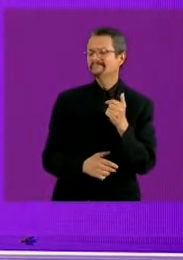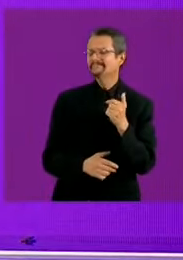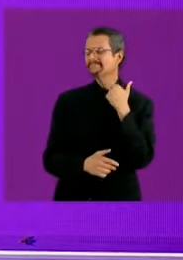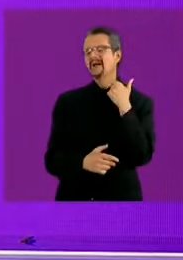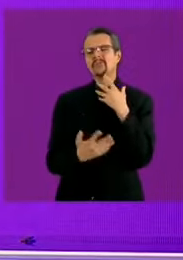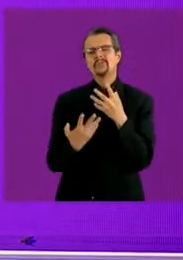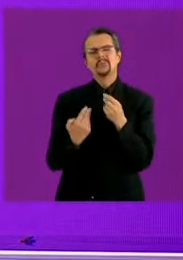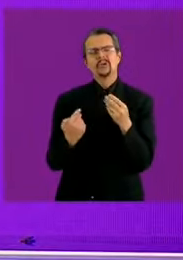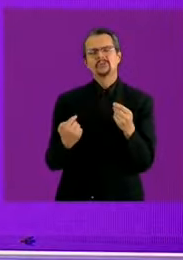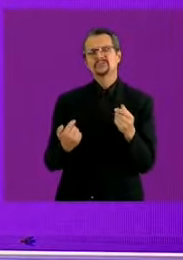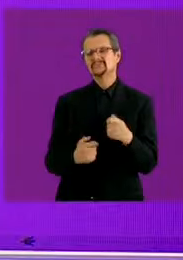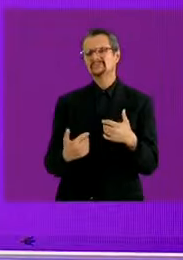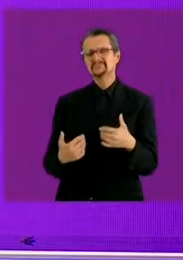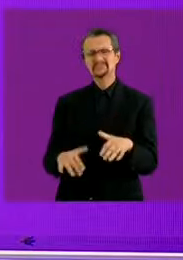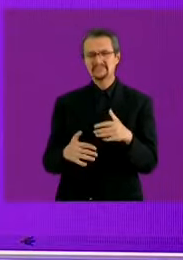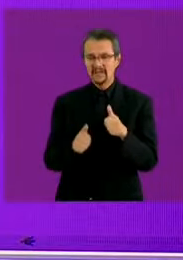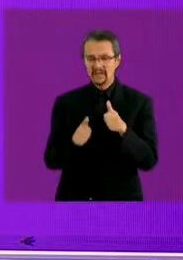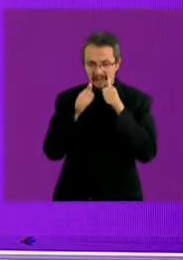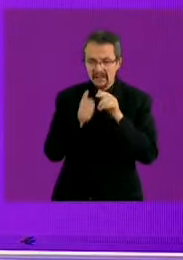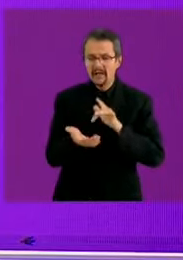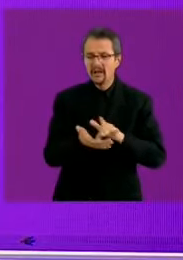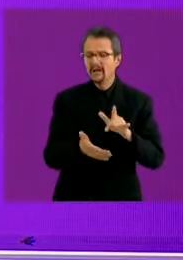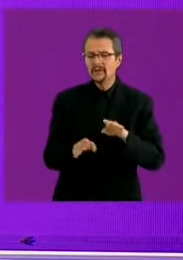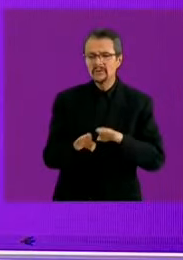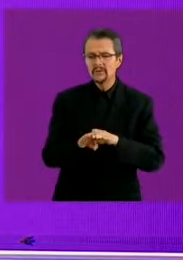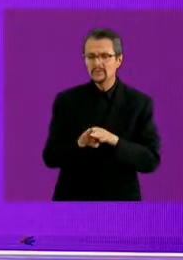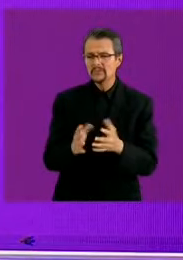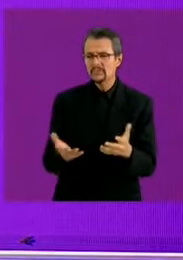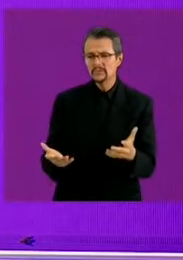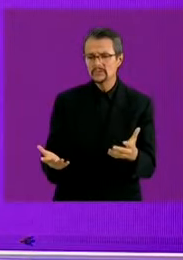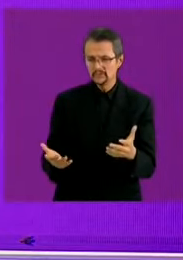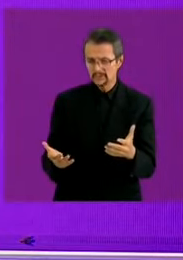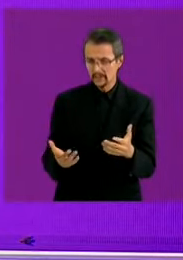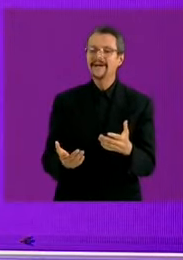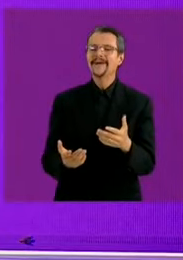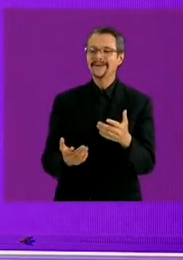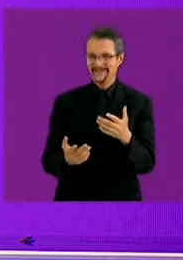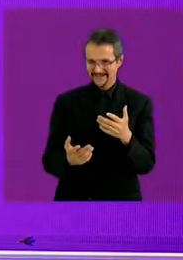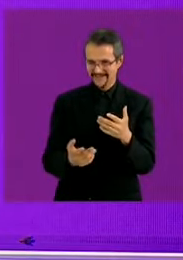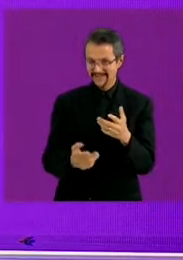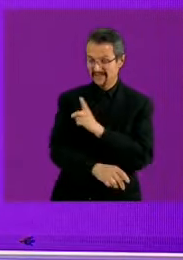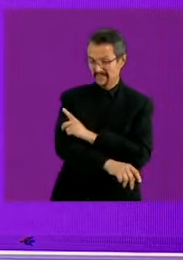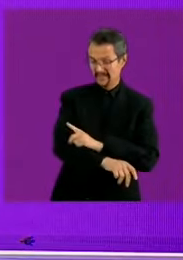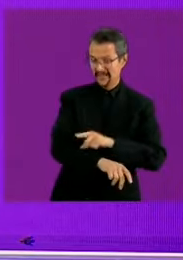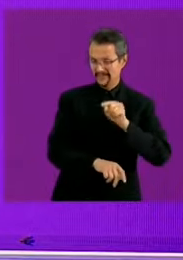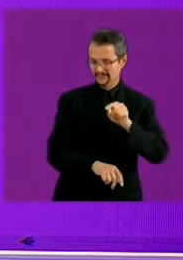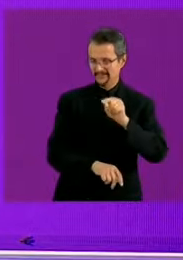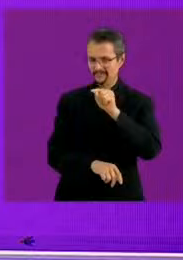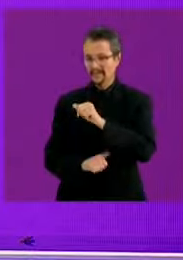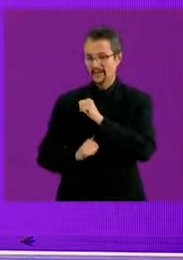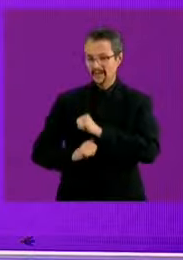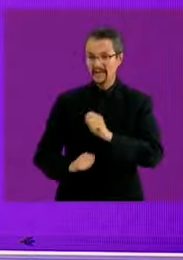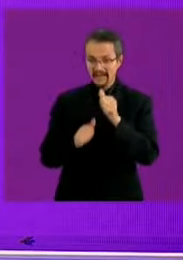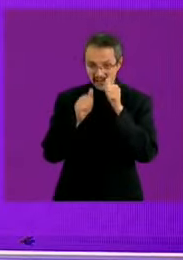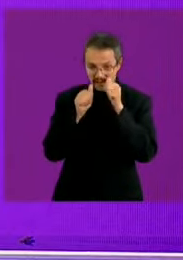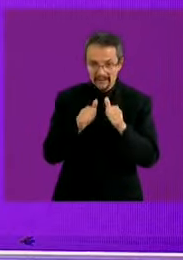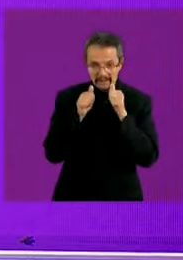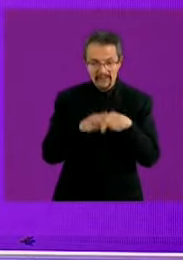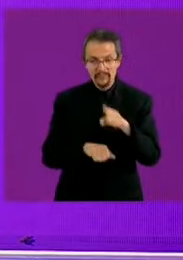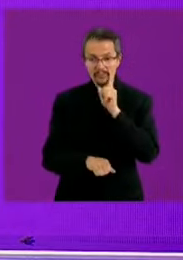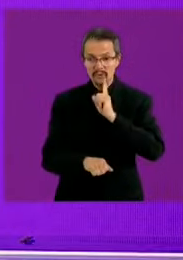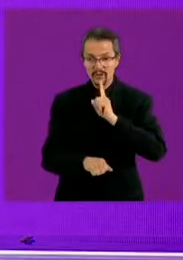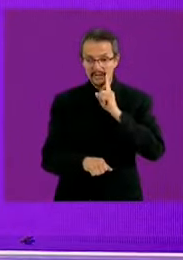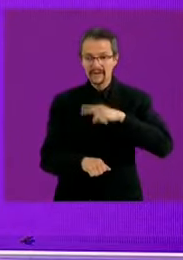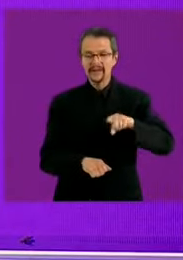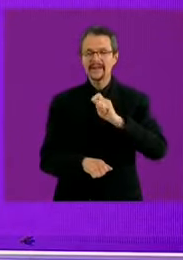través de los alcaldes es muy importante el trabajo de las alcaldías dos la tarjeta la mexicana lo que va a hacer es darle 5 mil